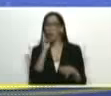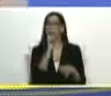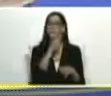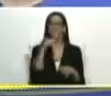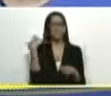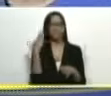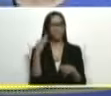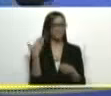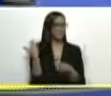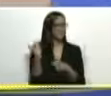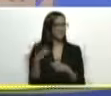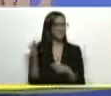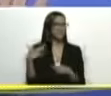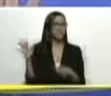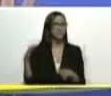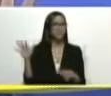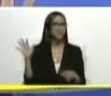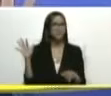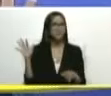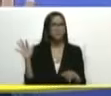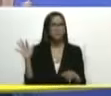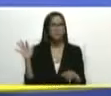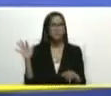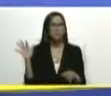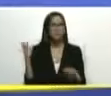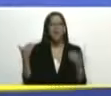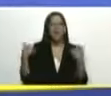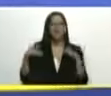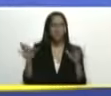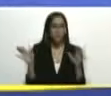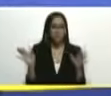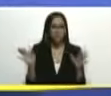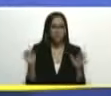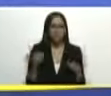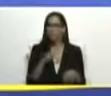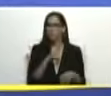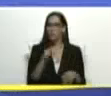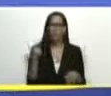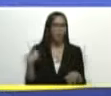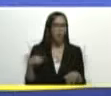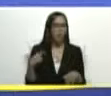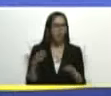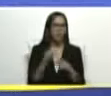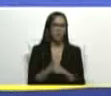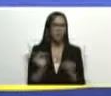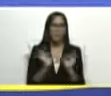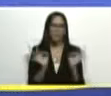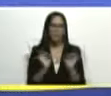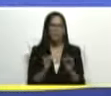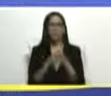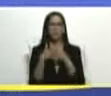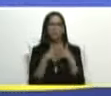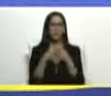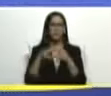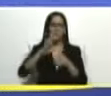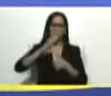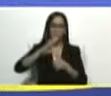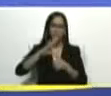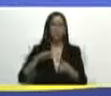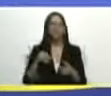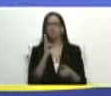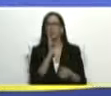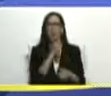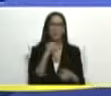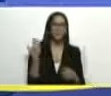haya ellas y ellos no contemos para nada ni con el imperialismo norteamericano ni con los